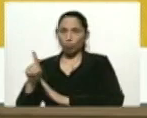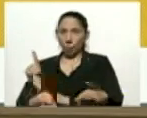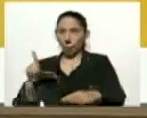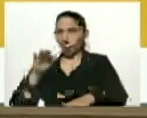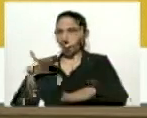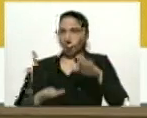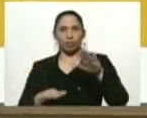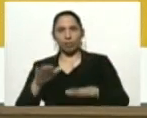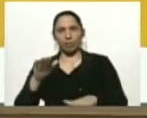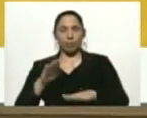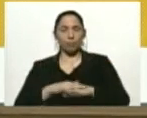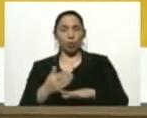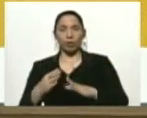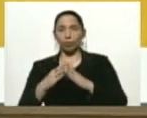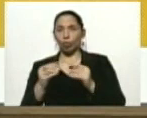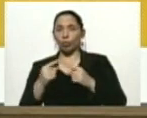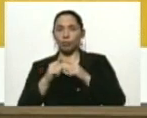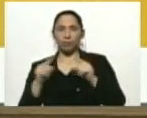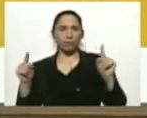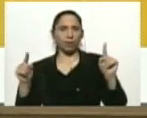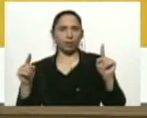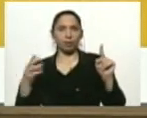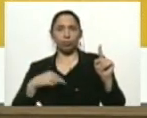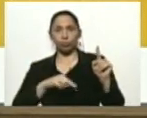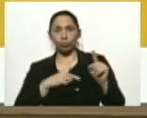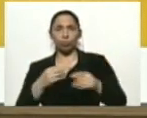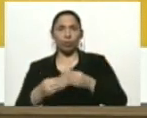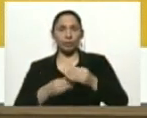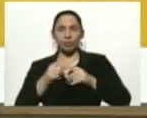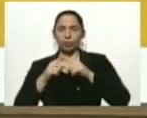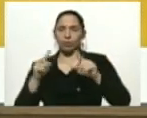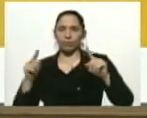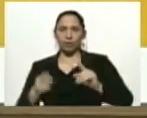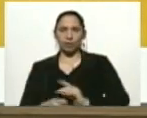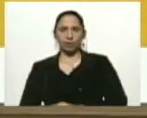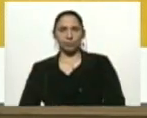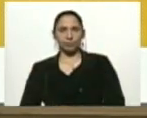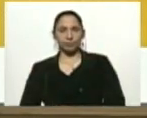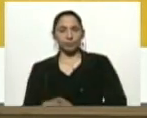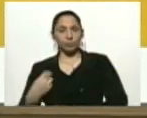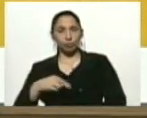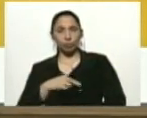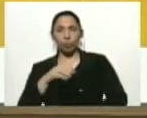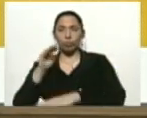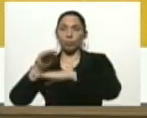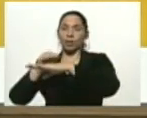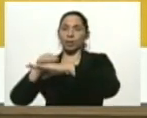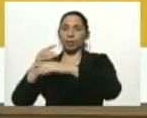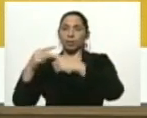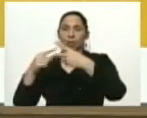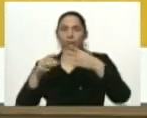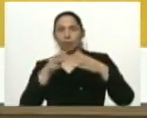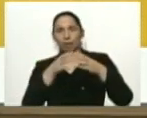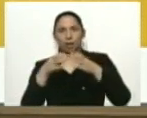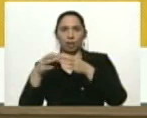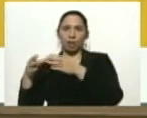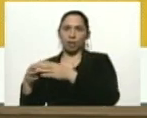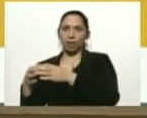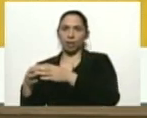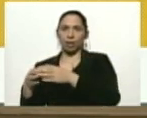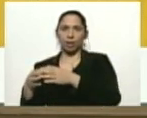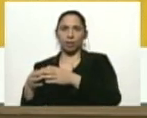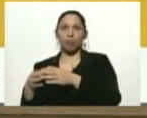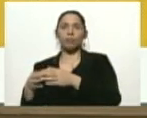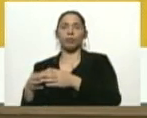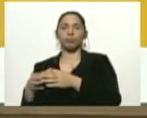Porque todo va a ser distinto, lo estamos haciendo distinto. Nosotros hemos pedido a los distintos equipos la debida